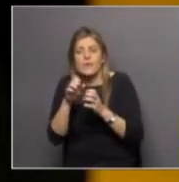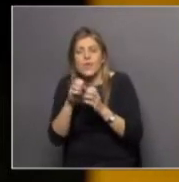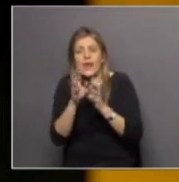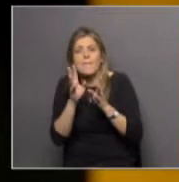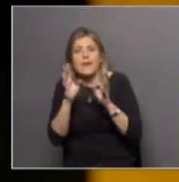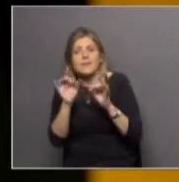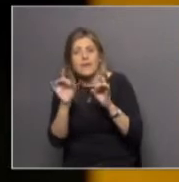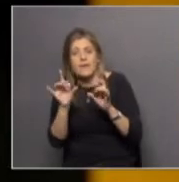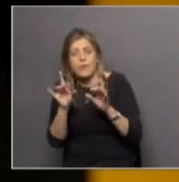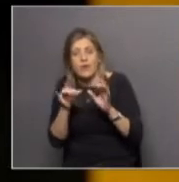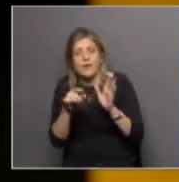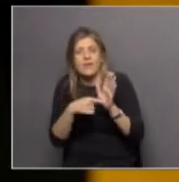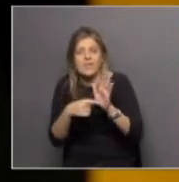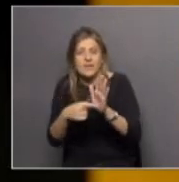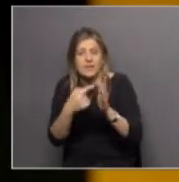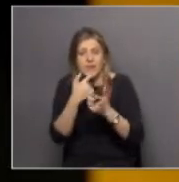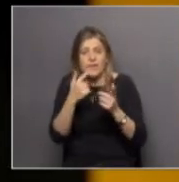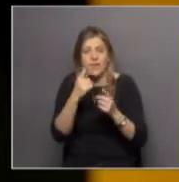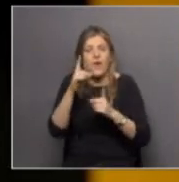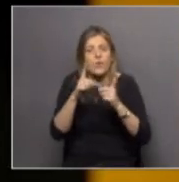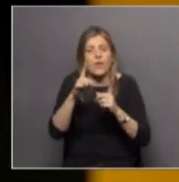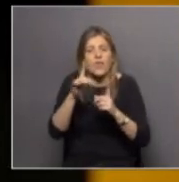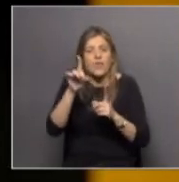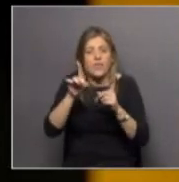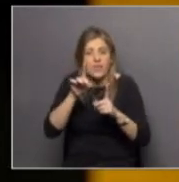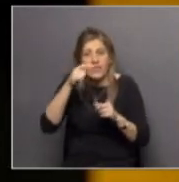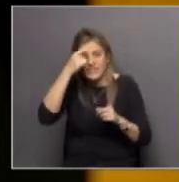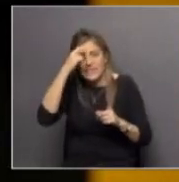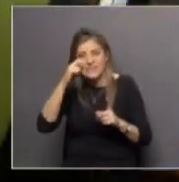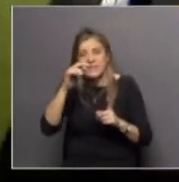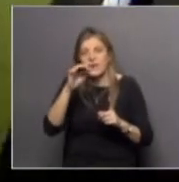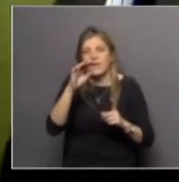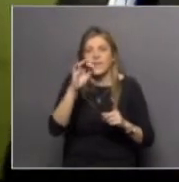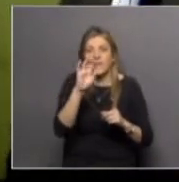entrevista y la presentación es para la investigadora de Facultad de Ciencias Fernanda Cerda.